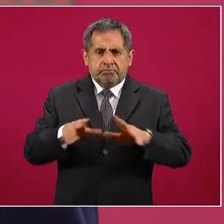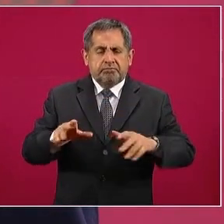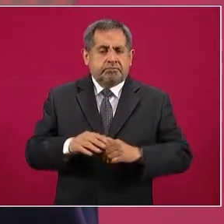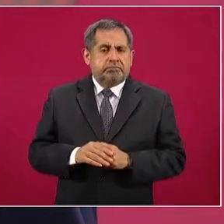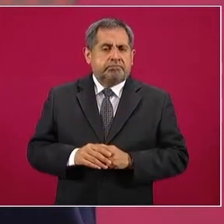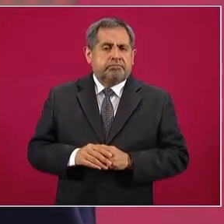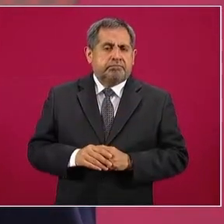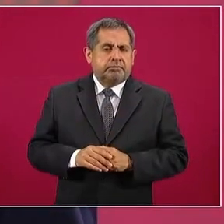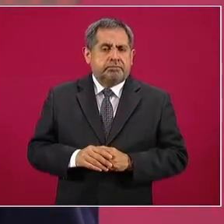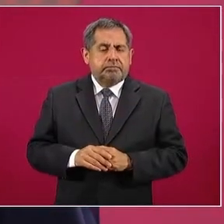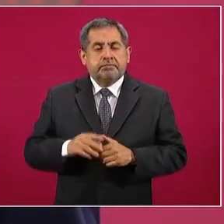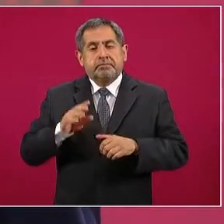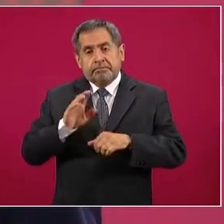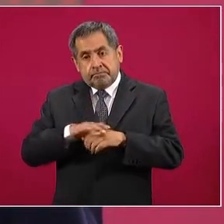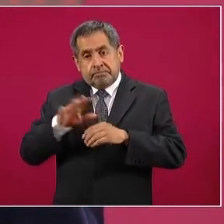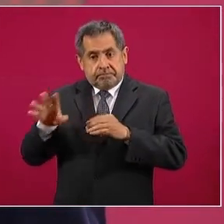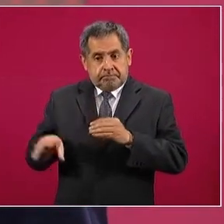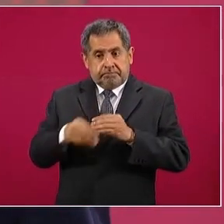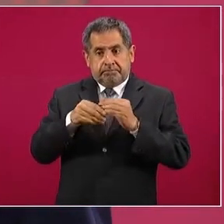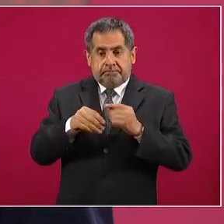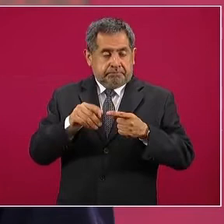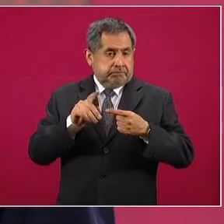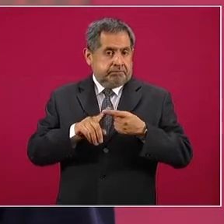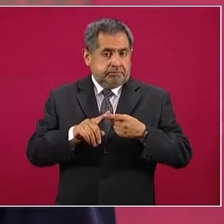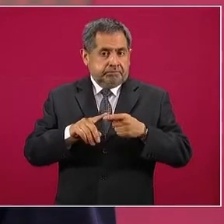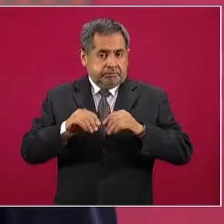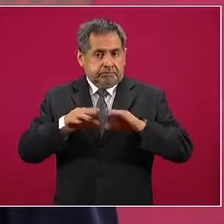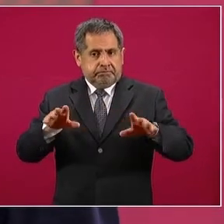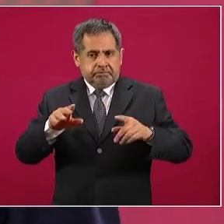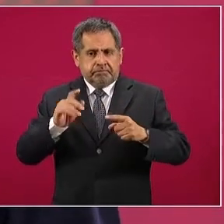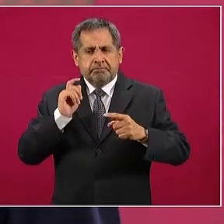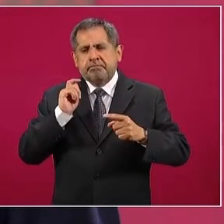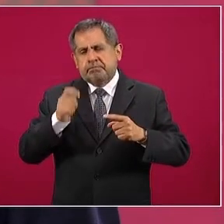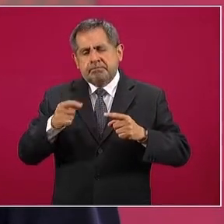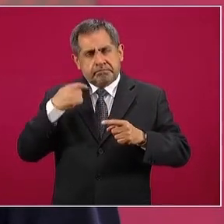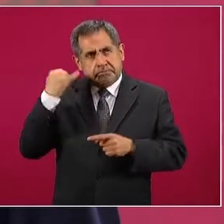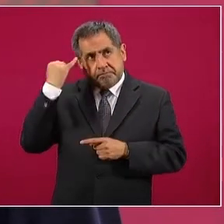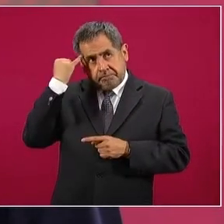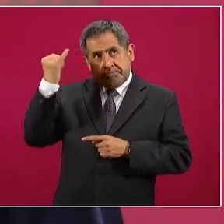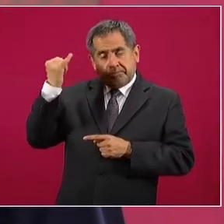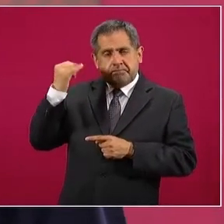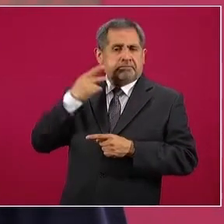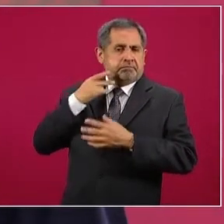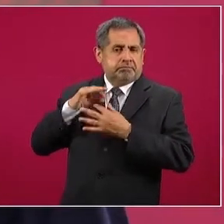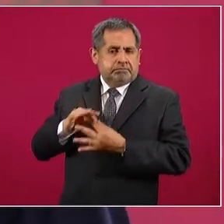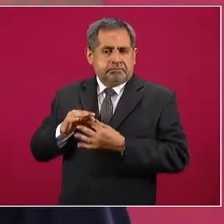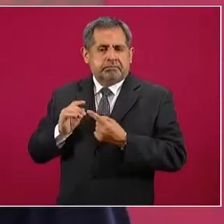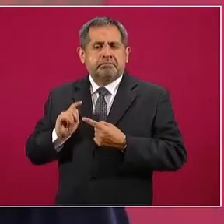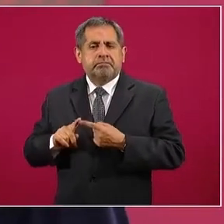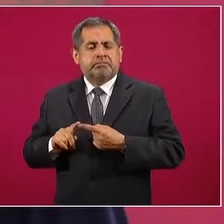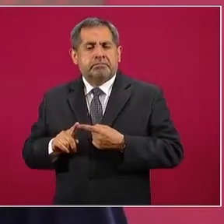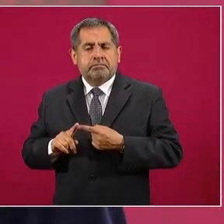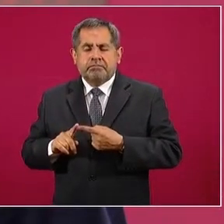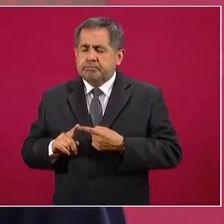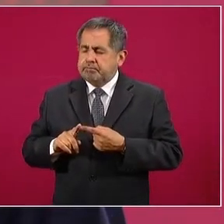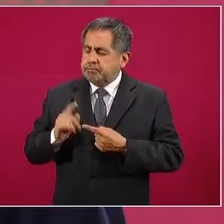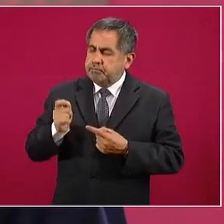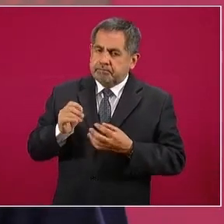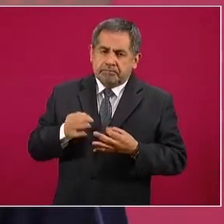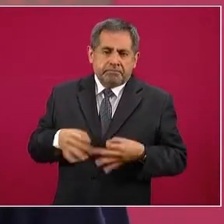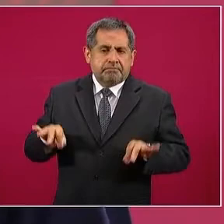Como complemento a esta política es fundamental